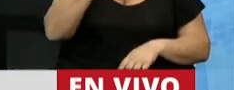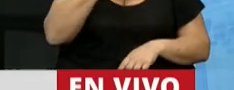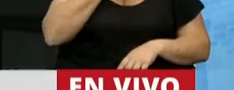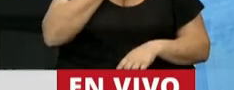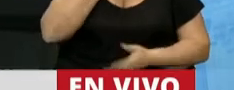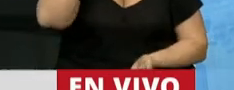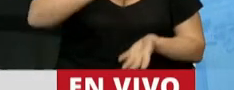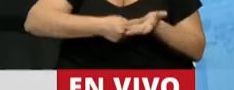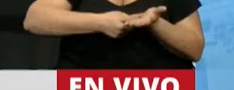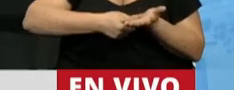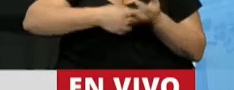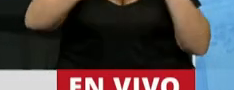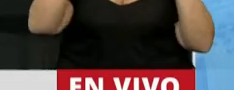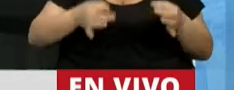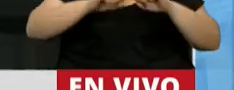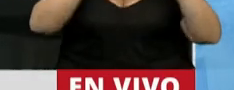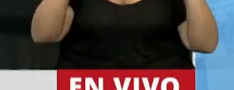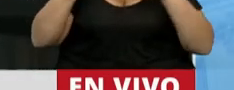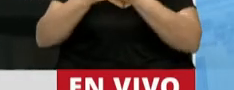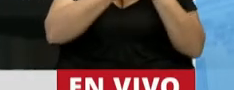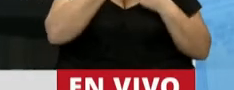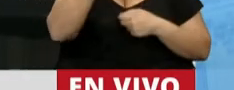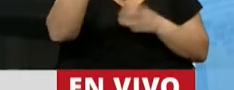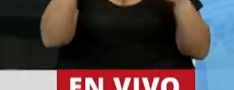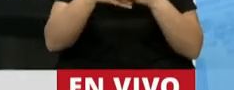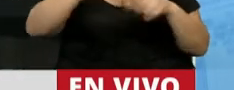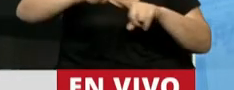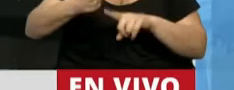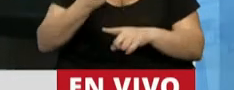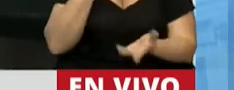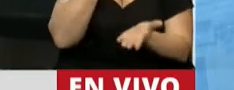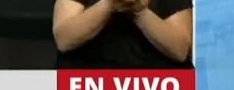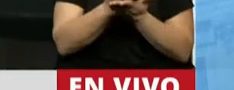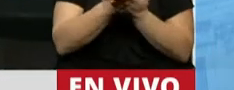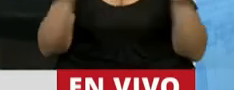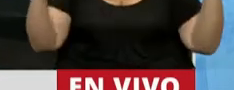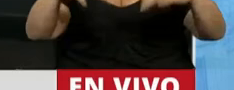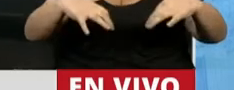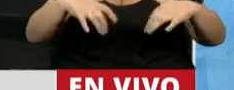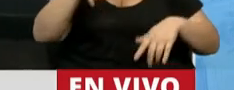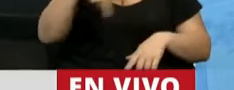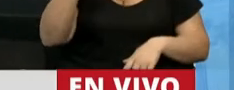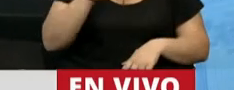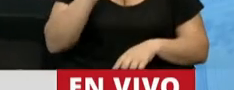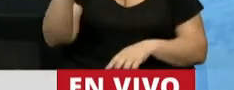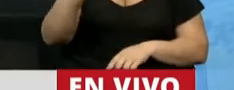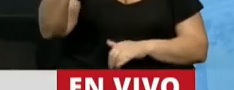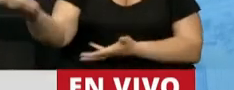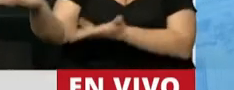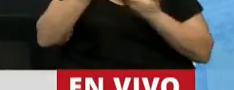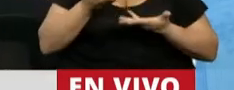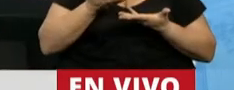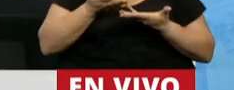se estableció con total claridad que cuando uno de los bloques políticos pedía la presencialidad, esta debía otorgarse.